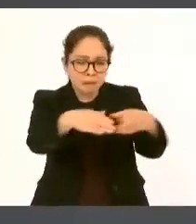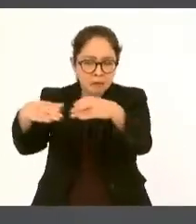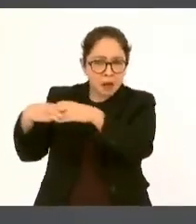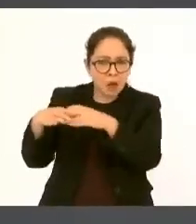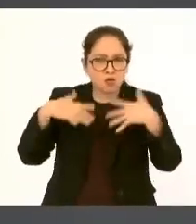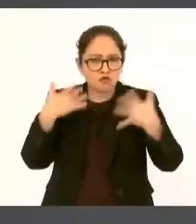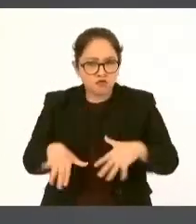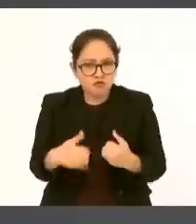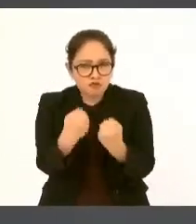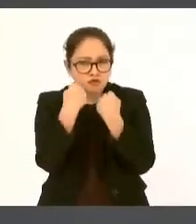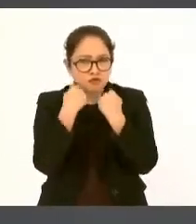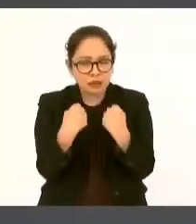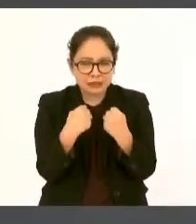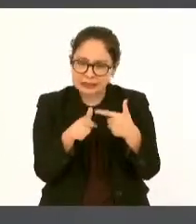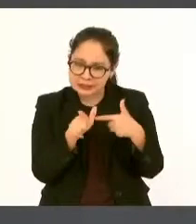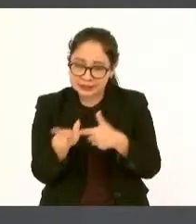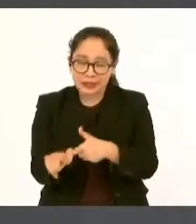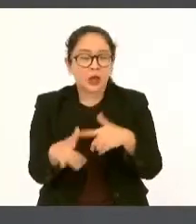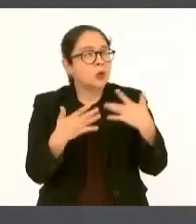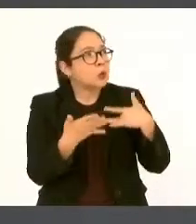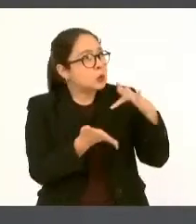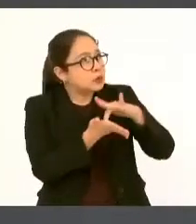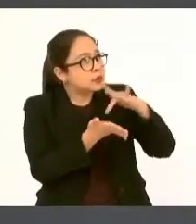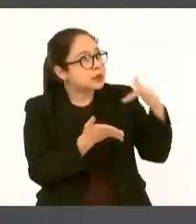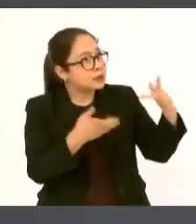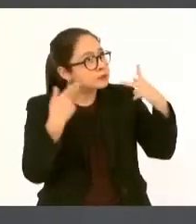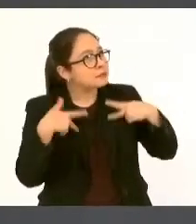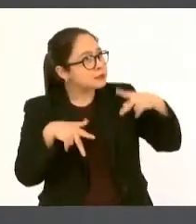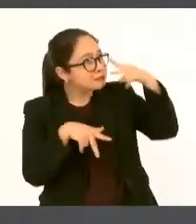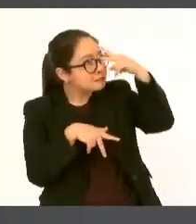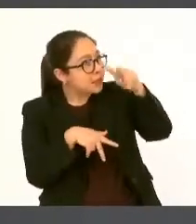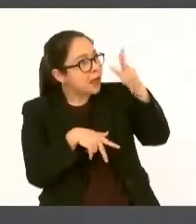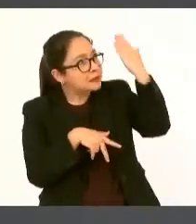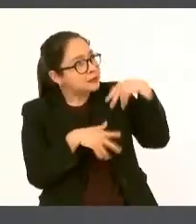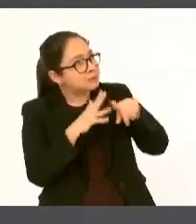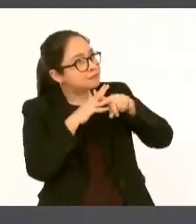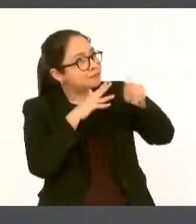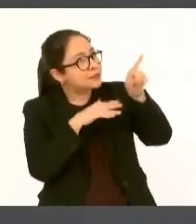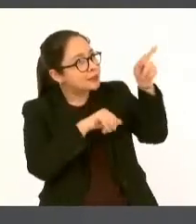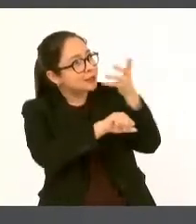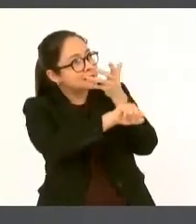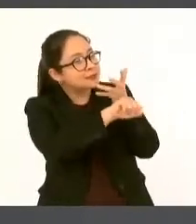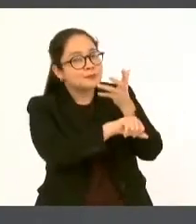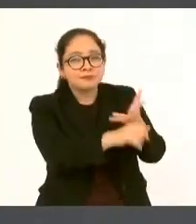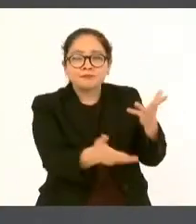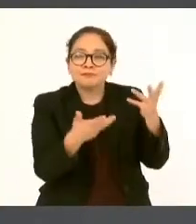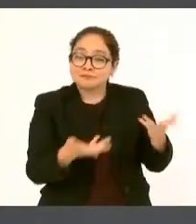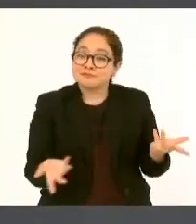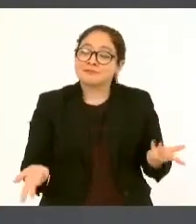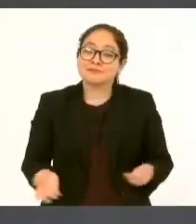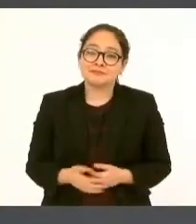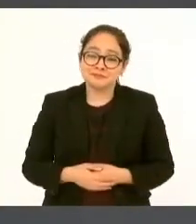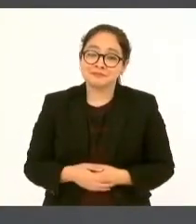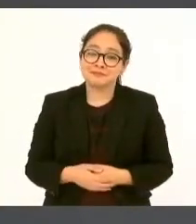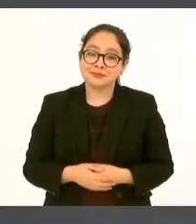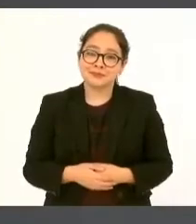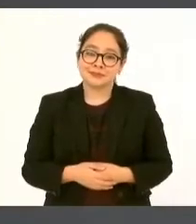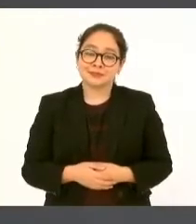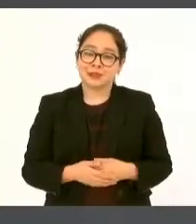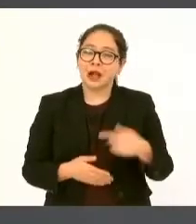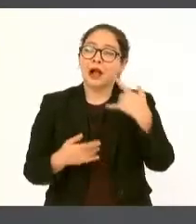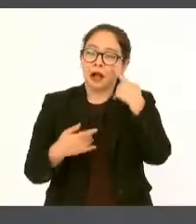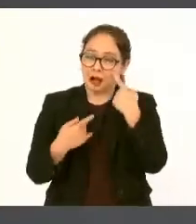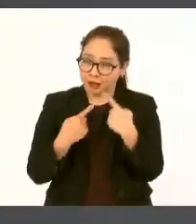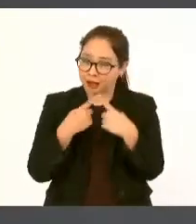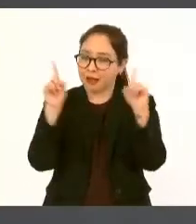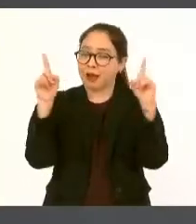agradecer siempre a nuestros paisanos, miren la paradoja, los que se han tenido